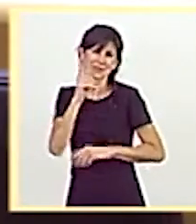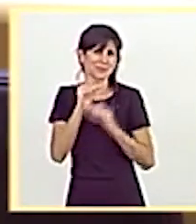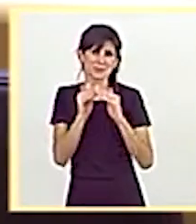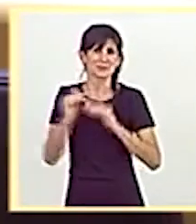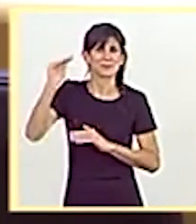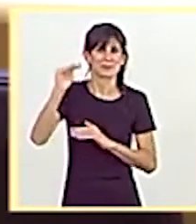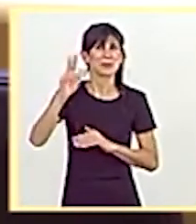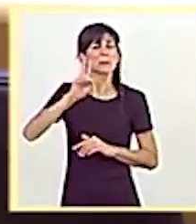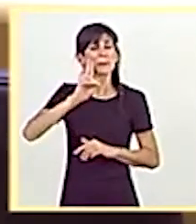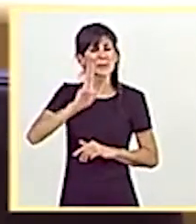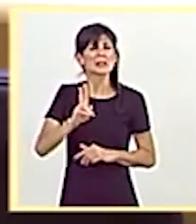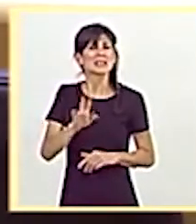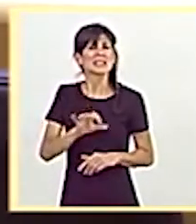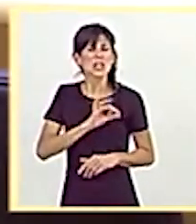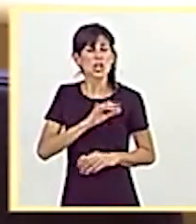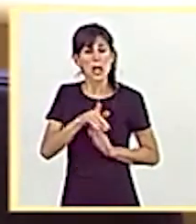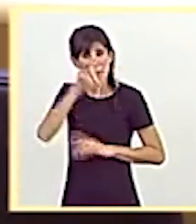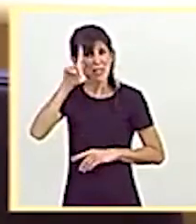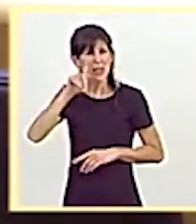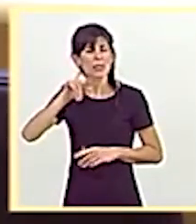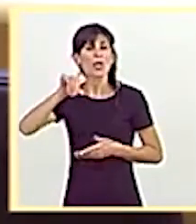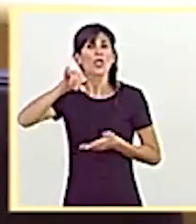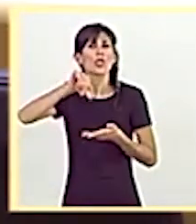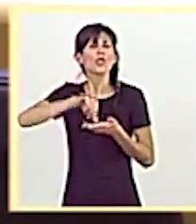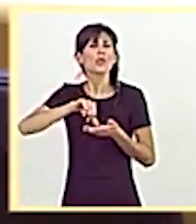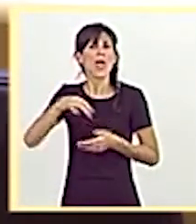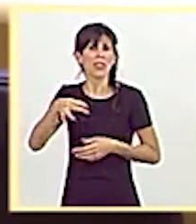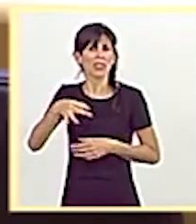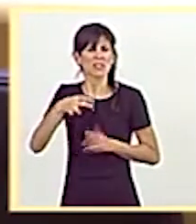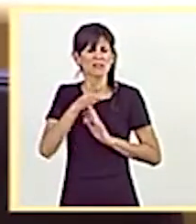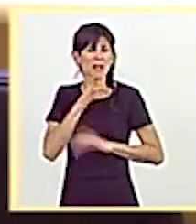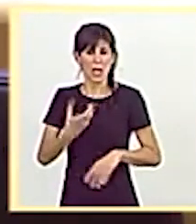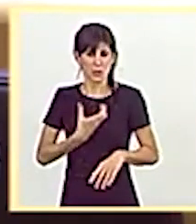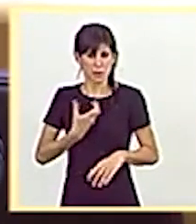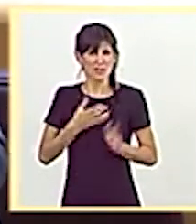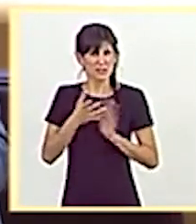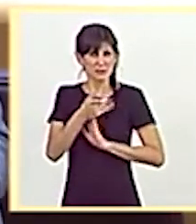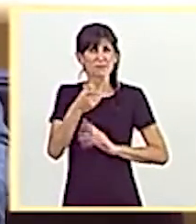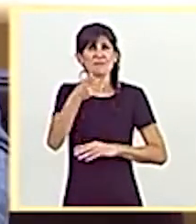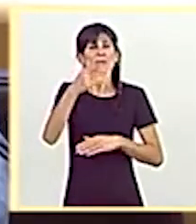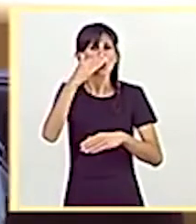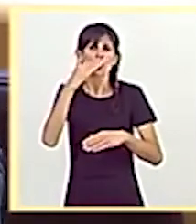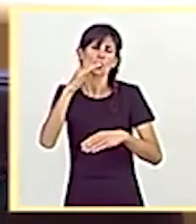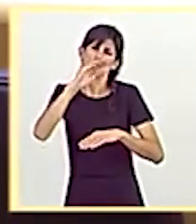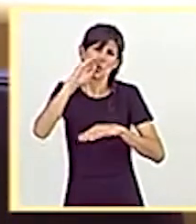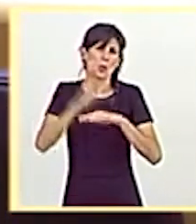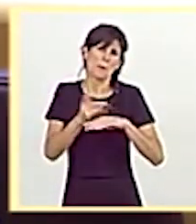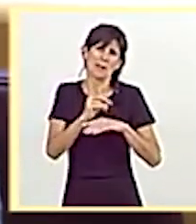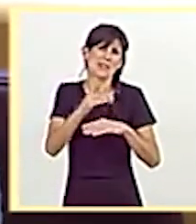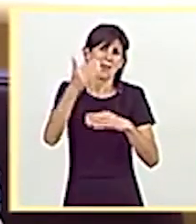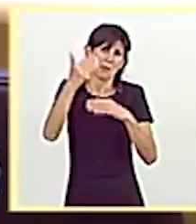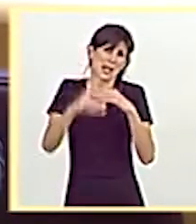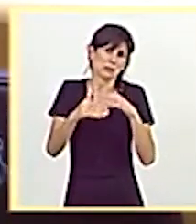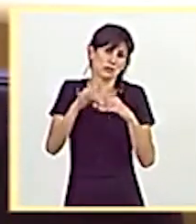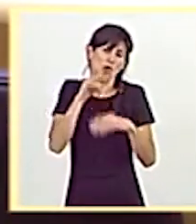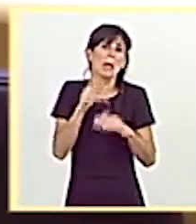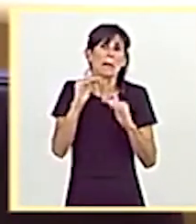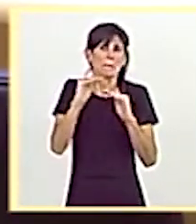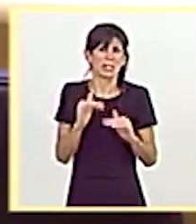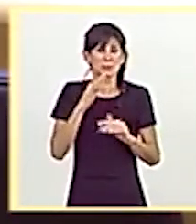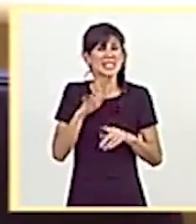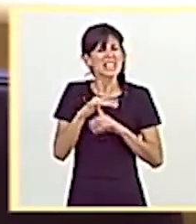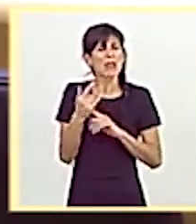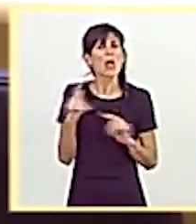señoría, Madrid-Ciudad, el ayuntamiento, no cumplía sus baremos cuando nos impusieron en esta alarma y, por supuesto, hoy los cumple mucho menos porque la